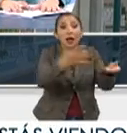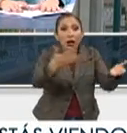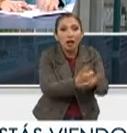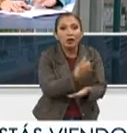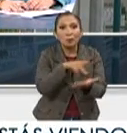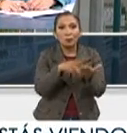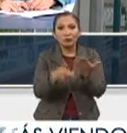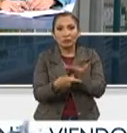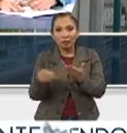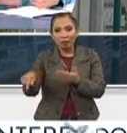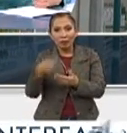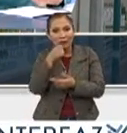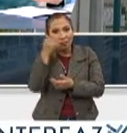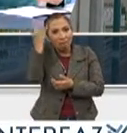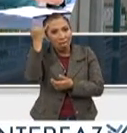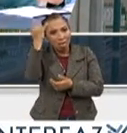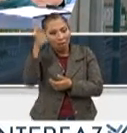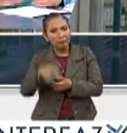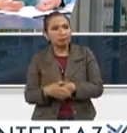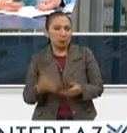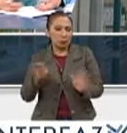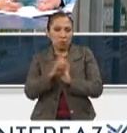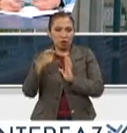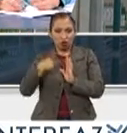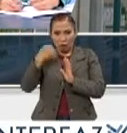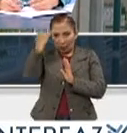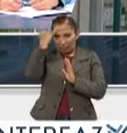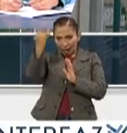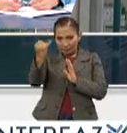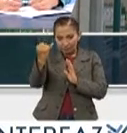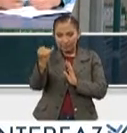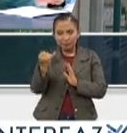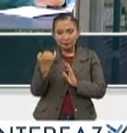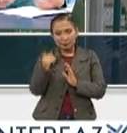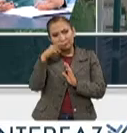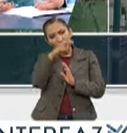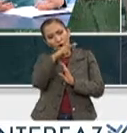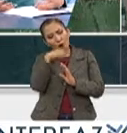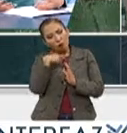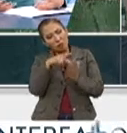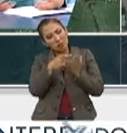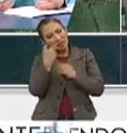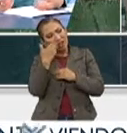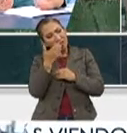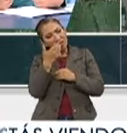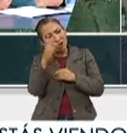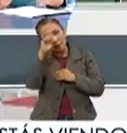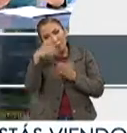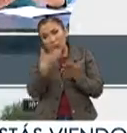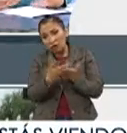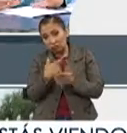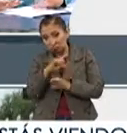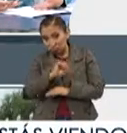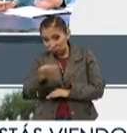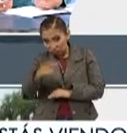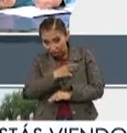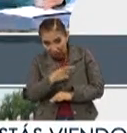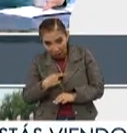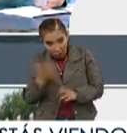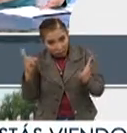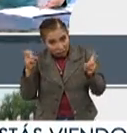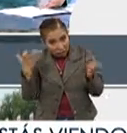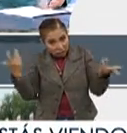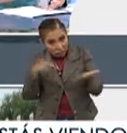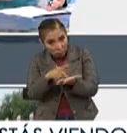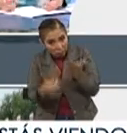ganadores. Si yo tengo una idea o un proyecto que quiero proponer, ¿qué tan experto tengo que ser en el